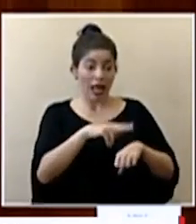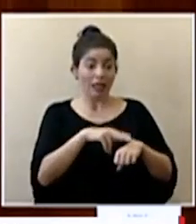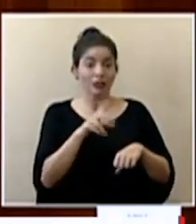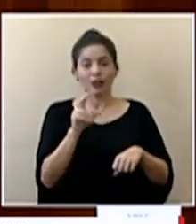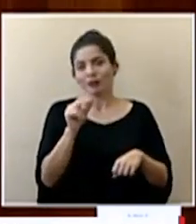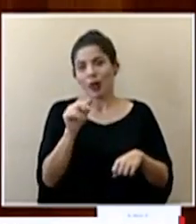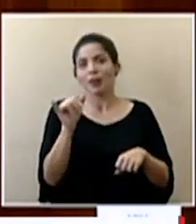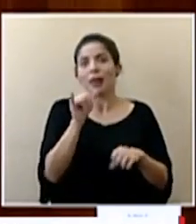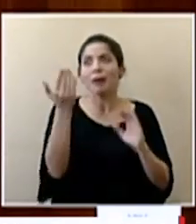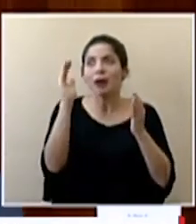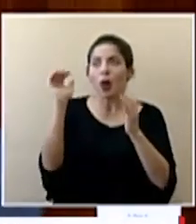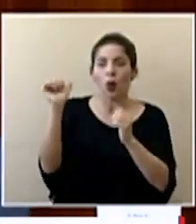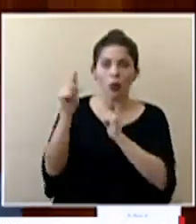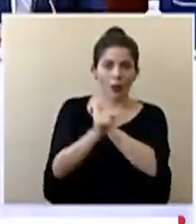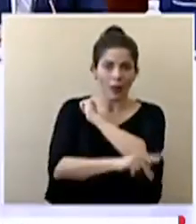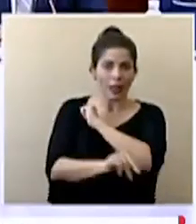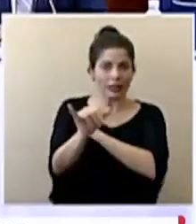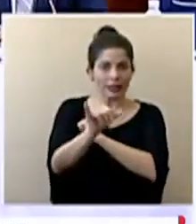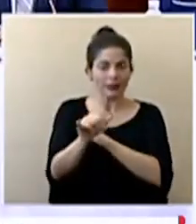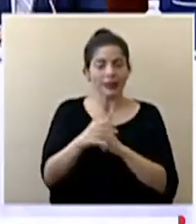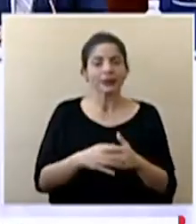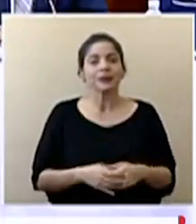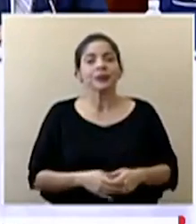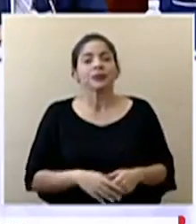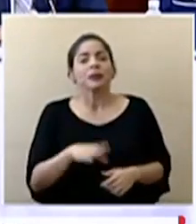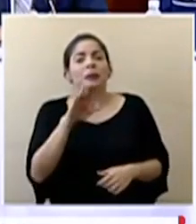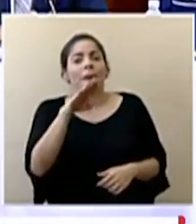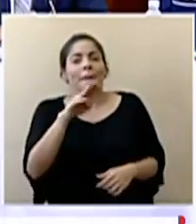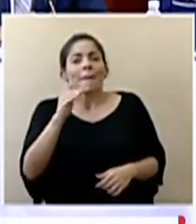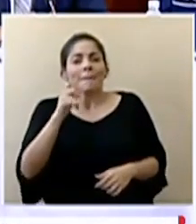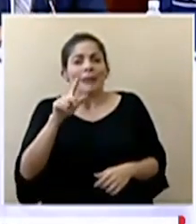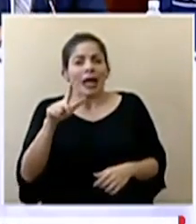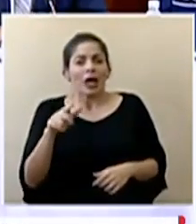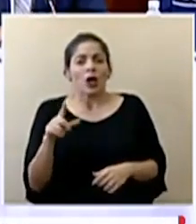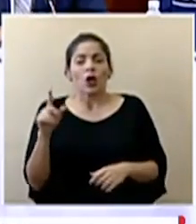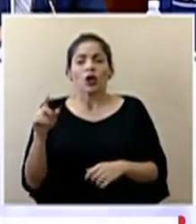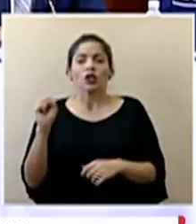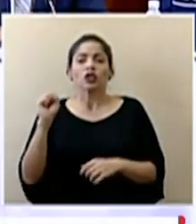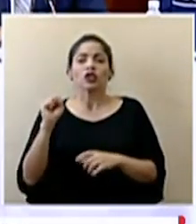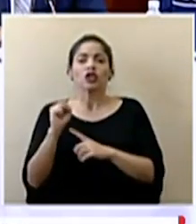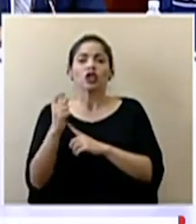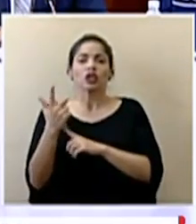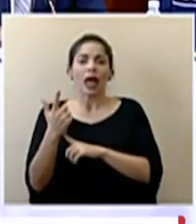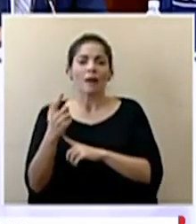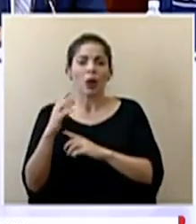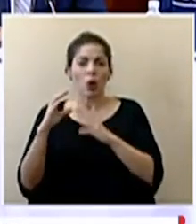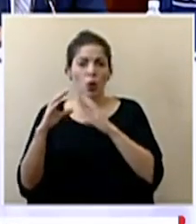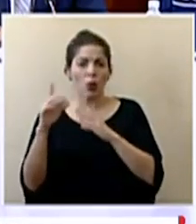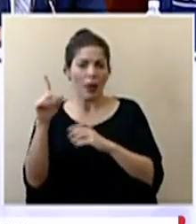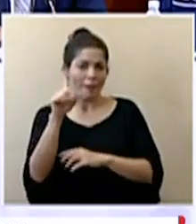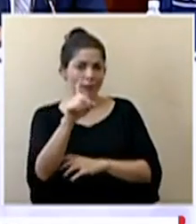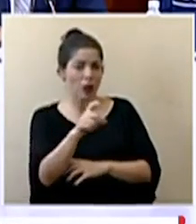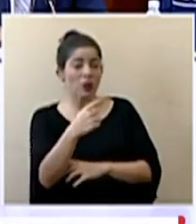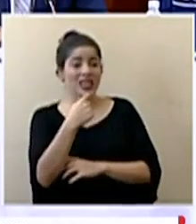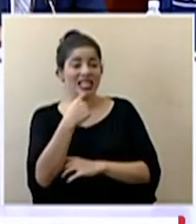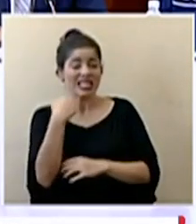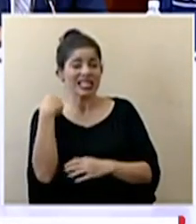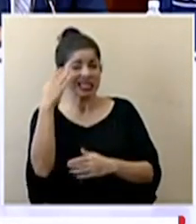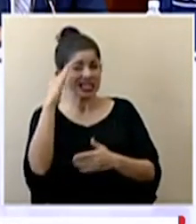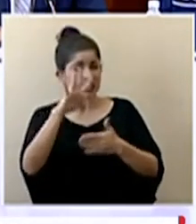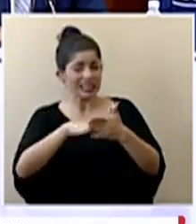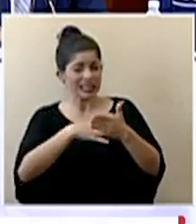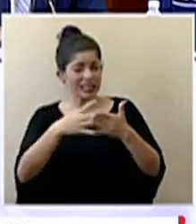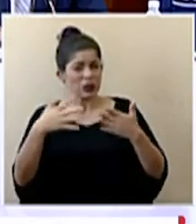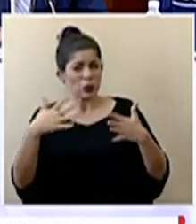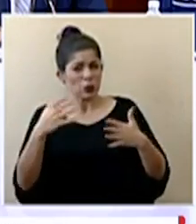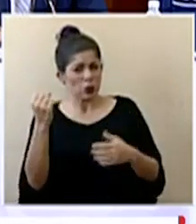de otros países Don Michael Sociable Comunicaciones pregunta entendemos que las jornadas han sido extenuantes